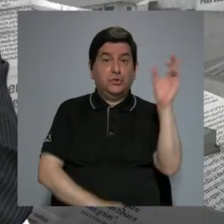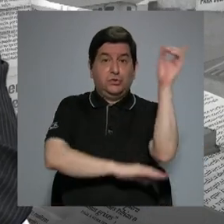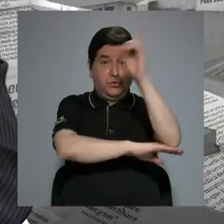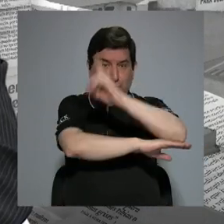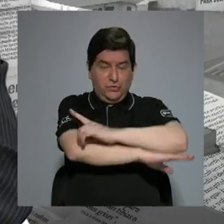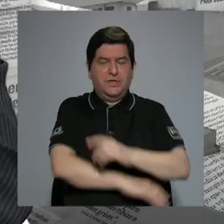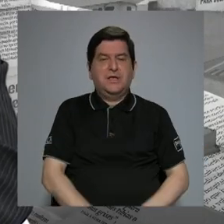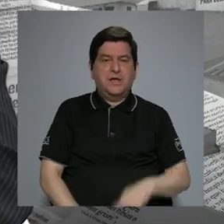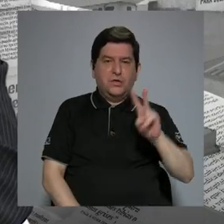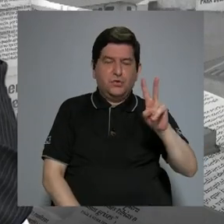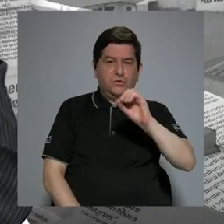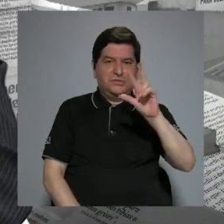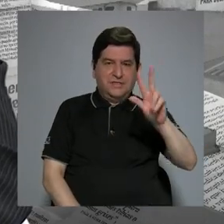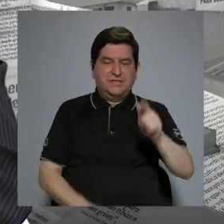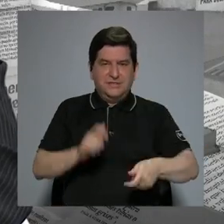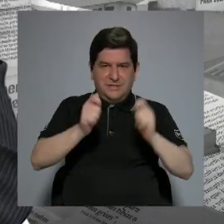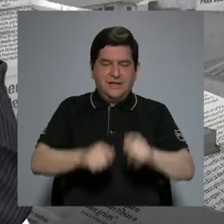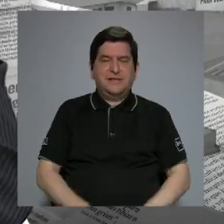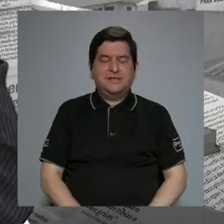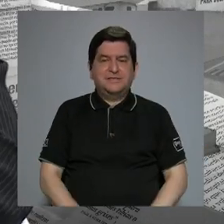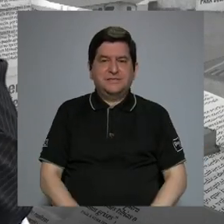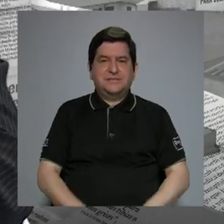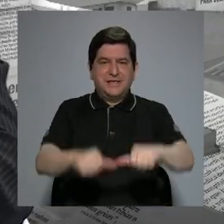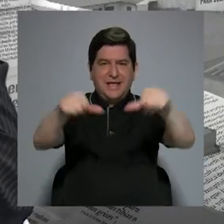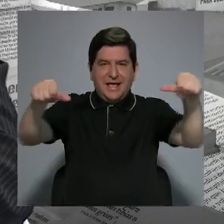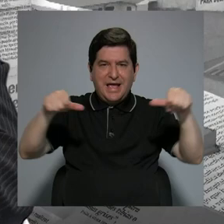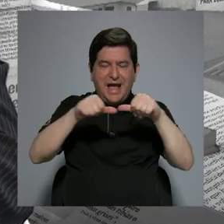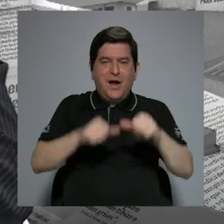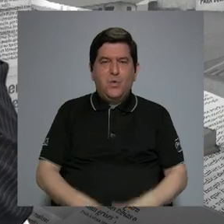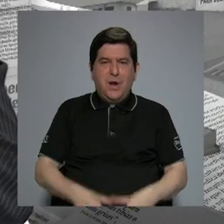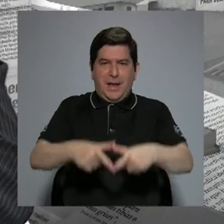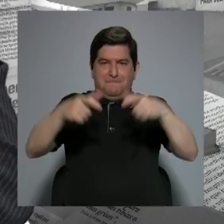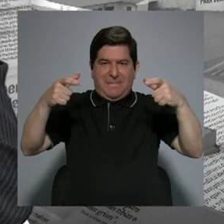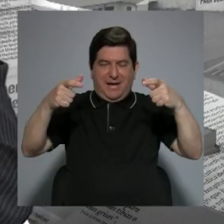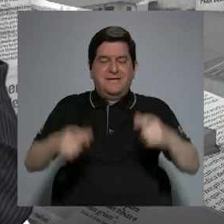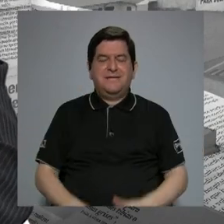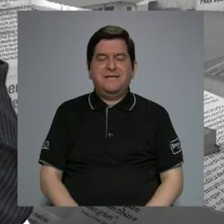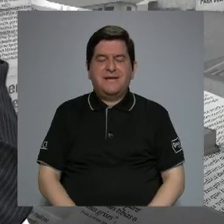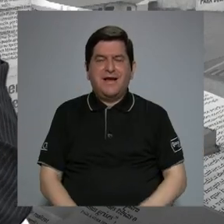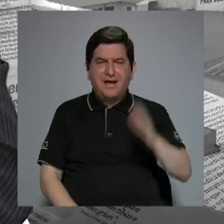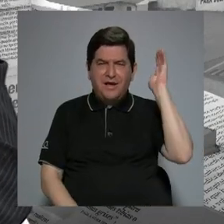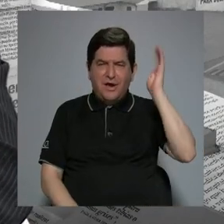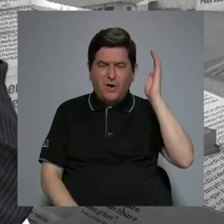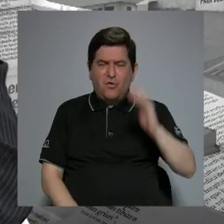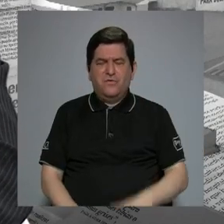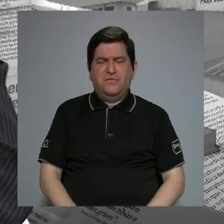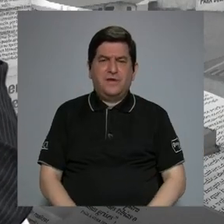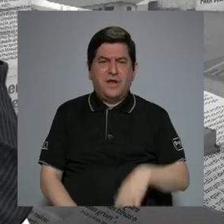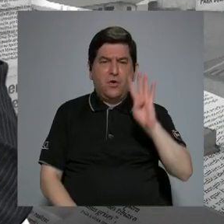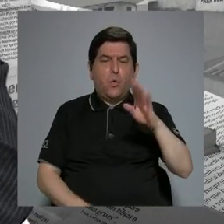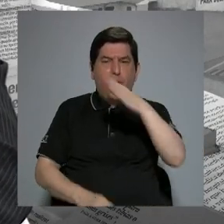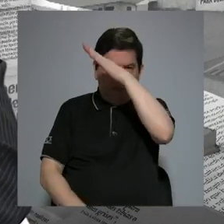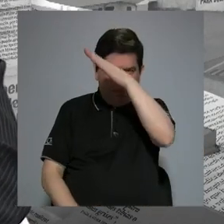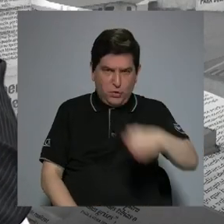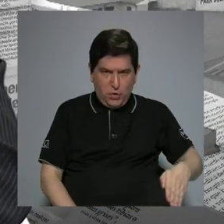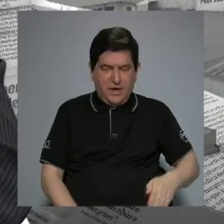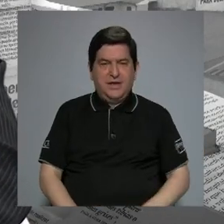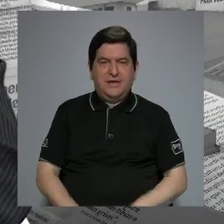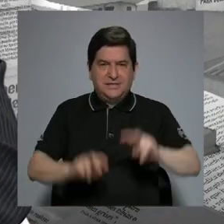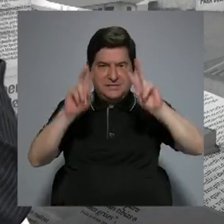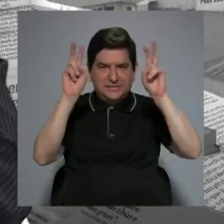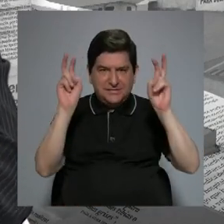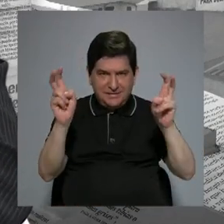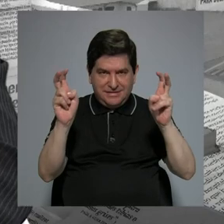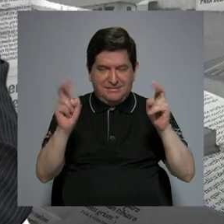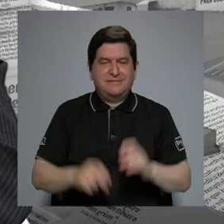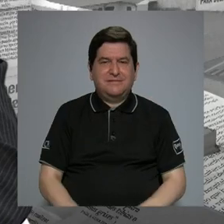del 2 y el 3 de septiembre en el aula magna. La idea es que se van a hacer conferencias magistrales en cuatro ejes específicos que abordan el tema